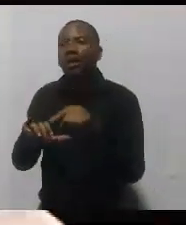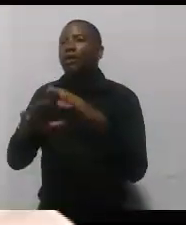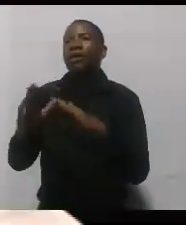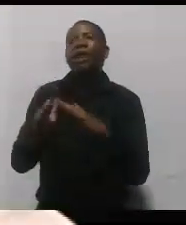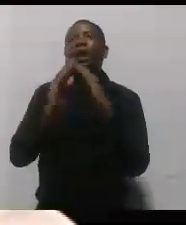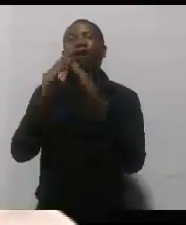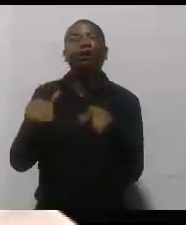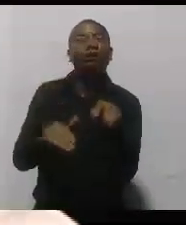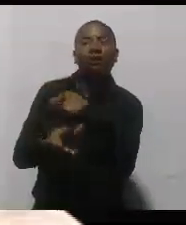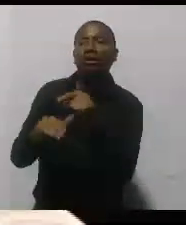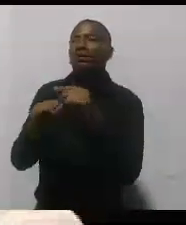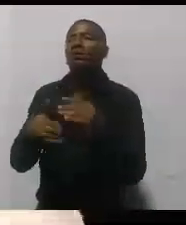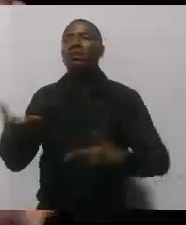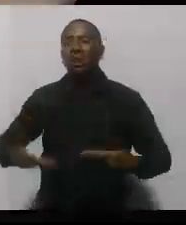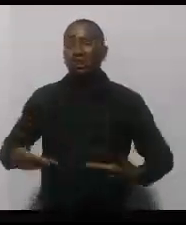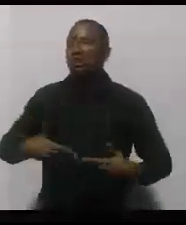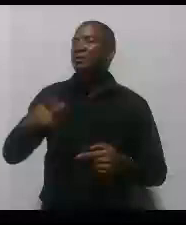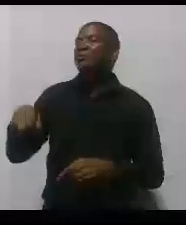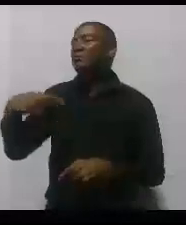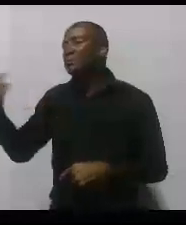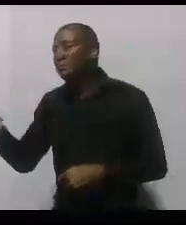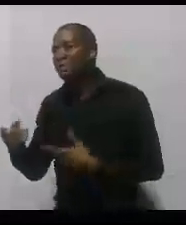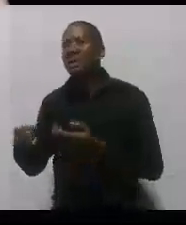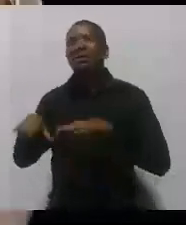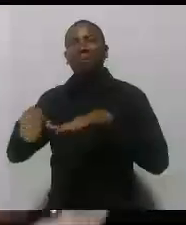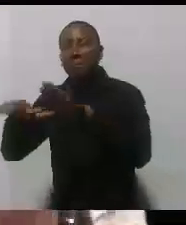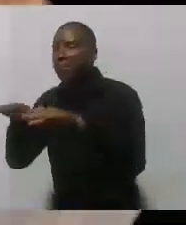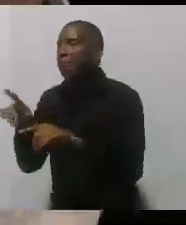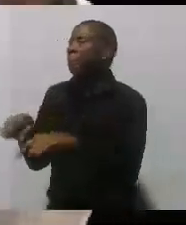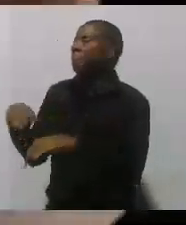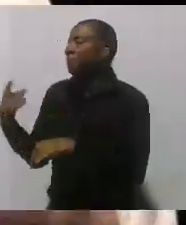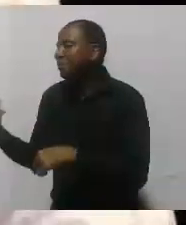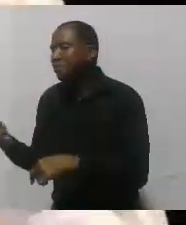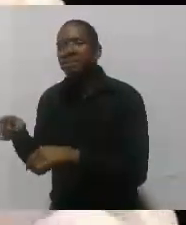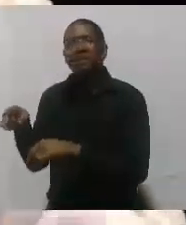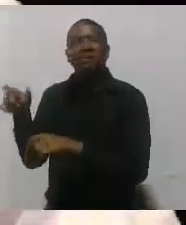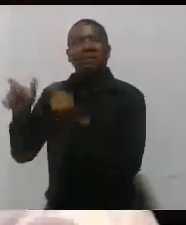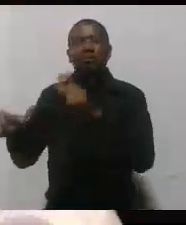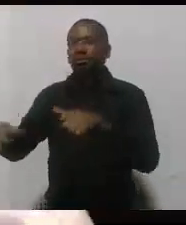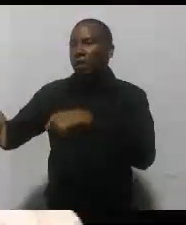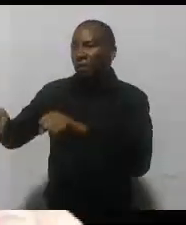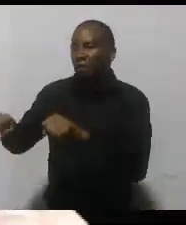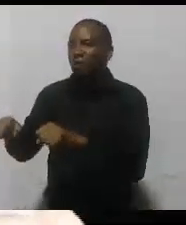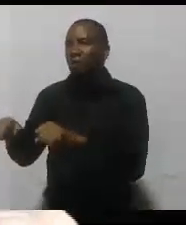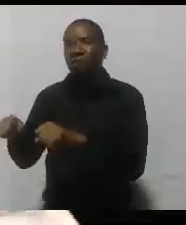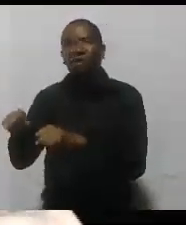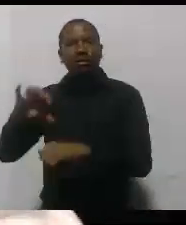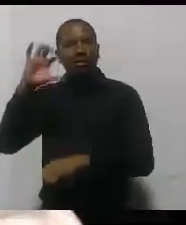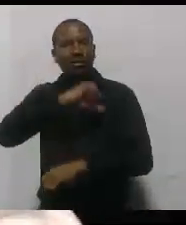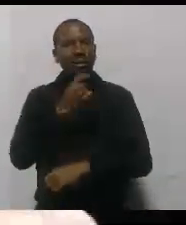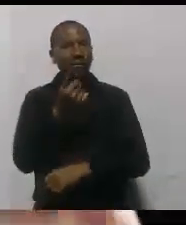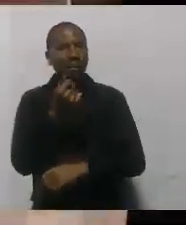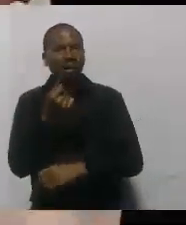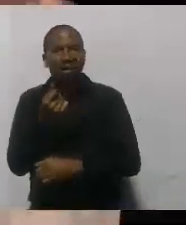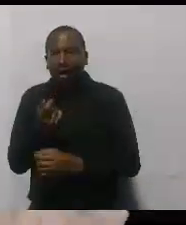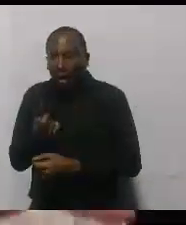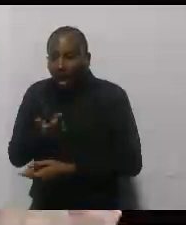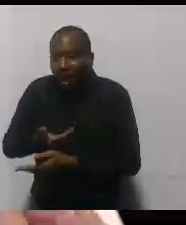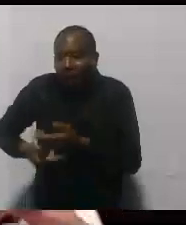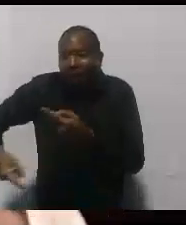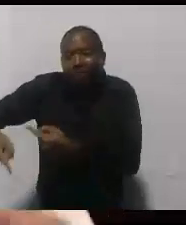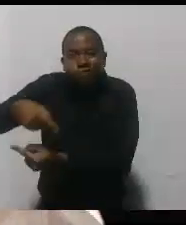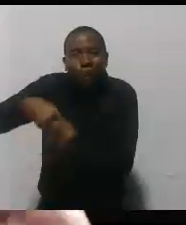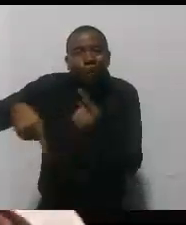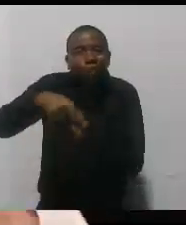al lado, van a la tienda de aquí, van a la otra tienda del lado, van donde mancarrega las botas, y todo esto, con la